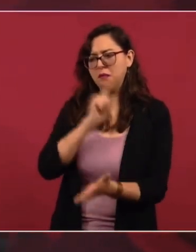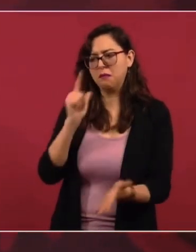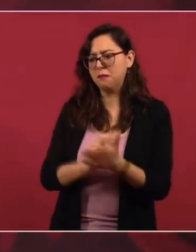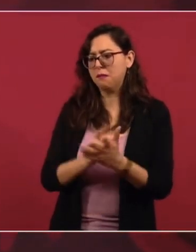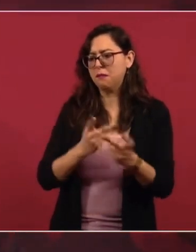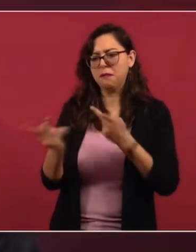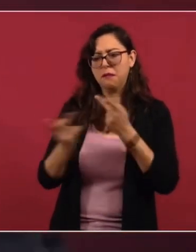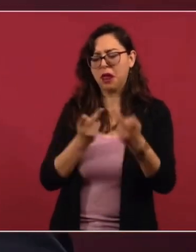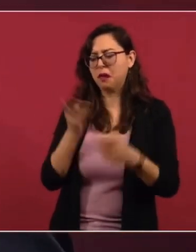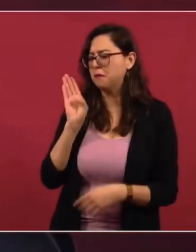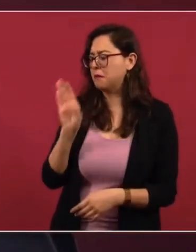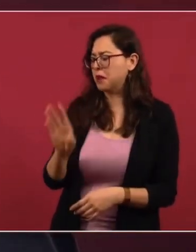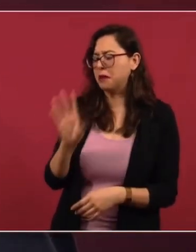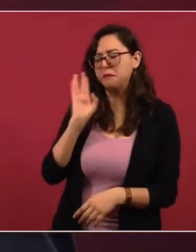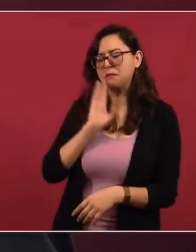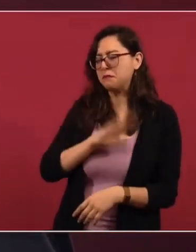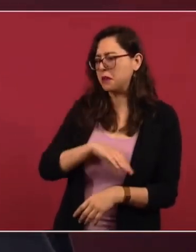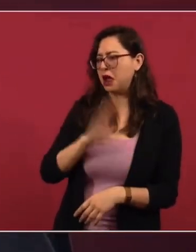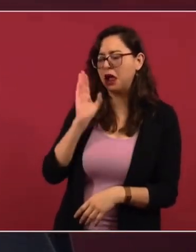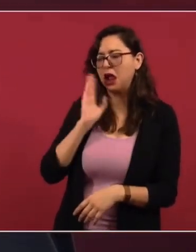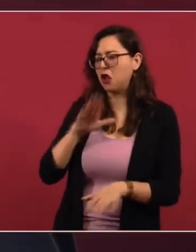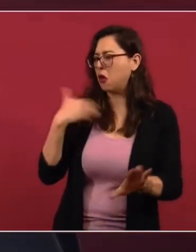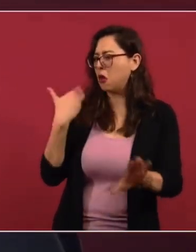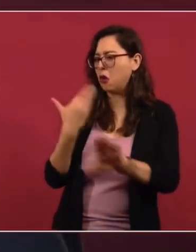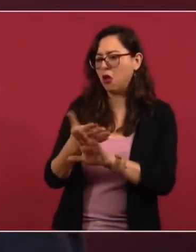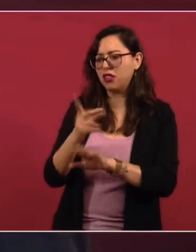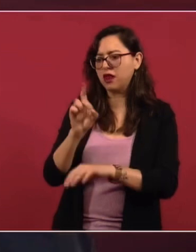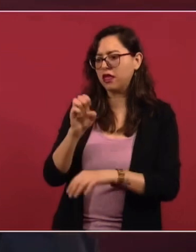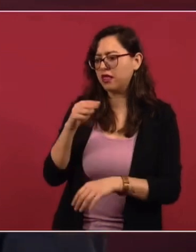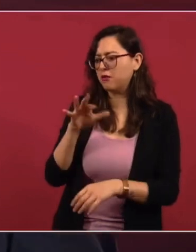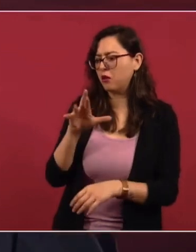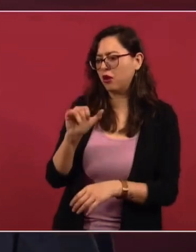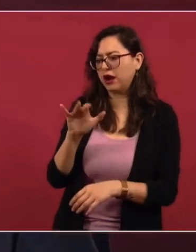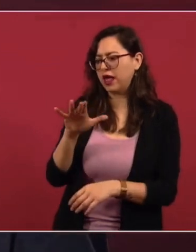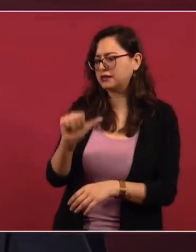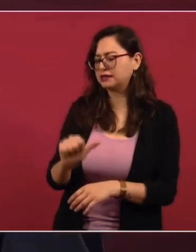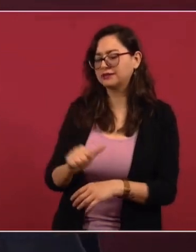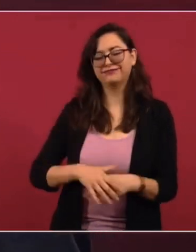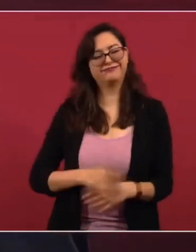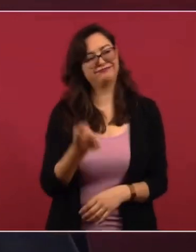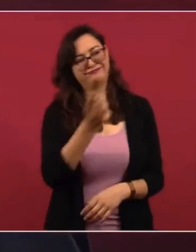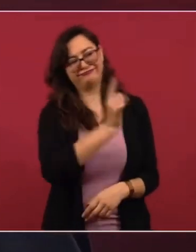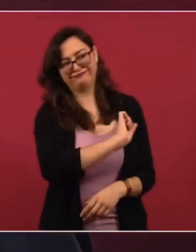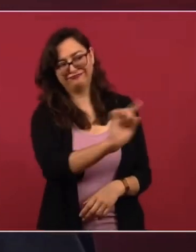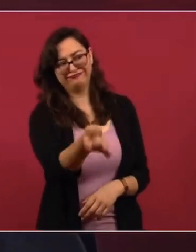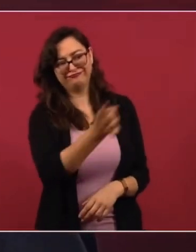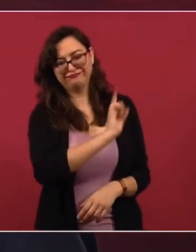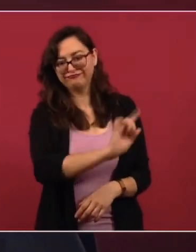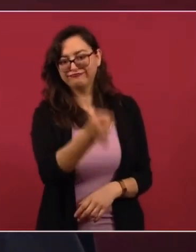de lo que se trata es de que no ganen tanto, que no ganen